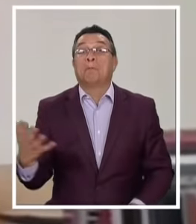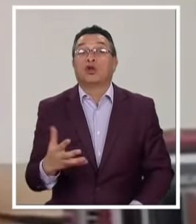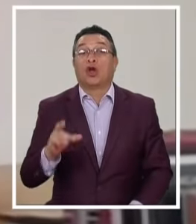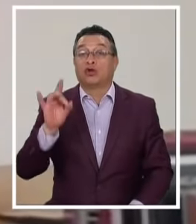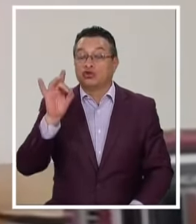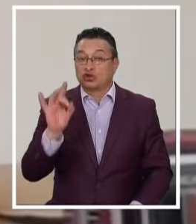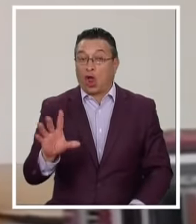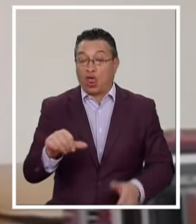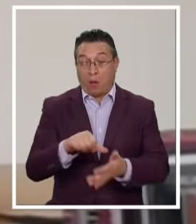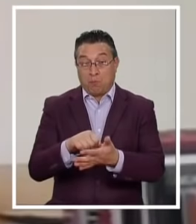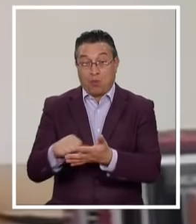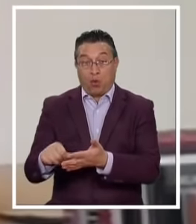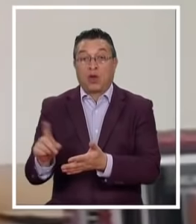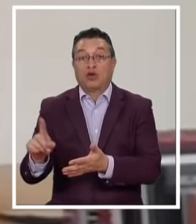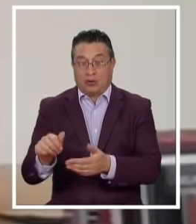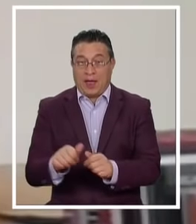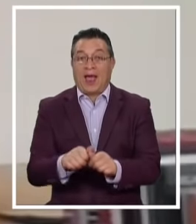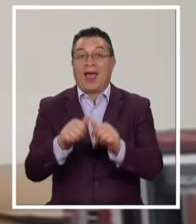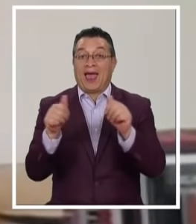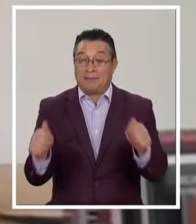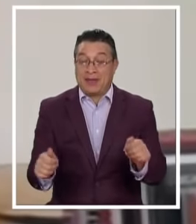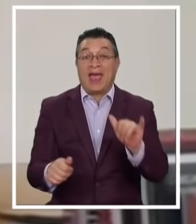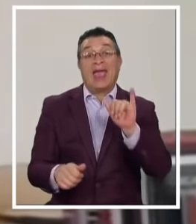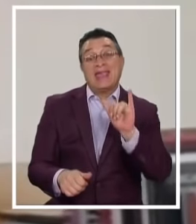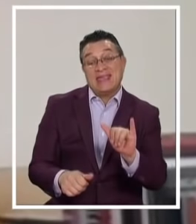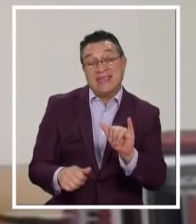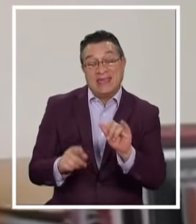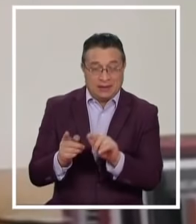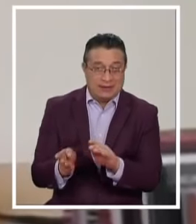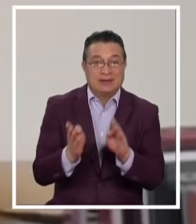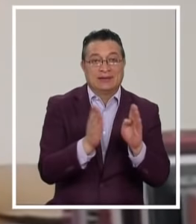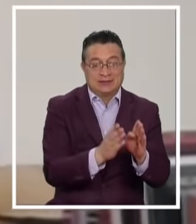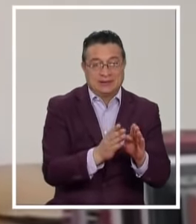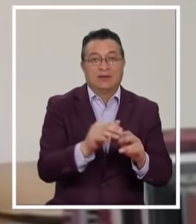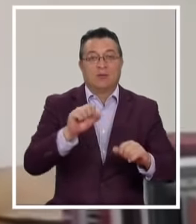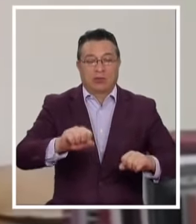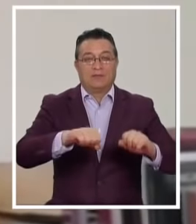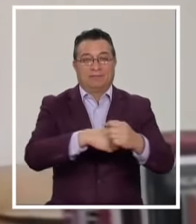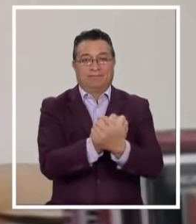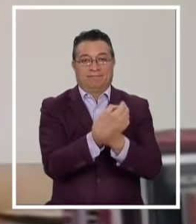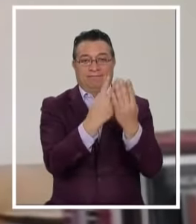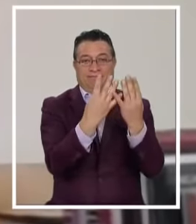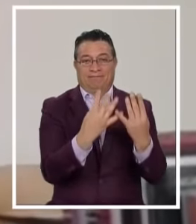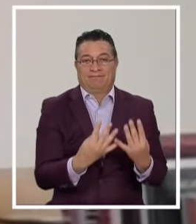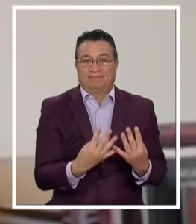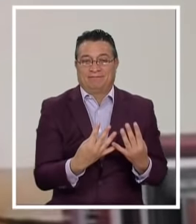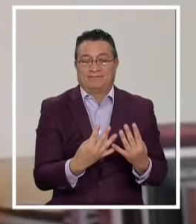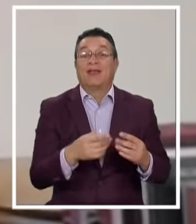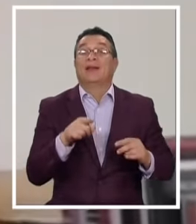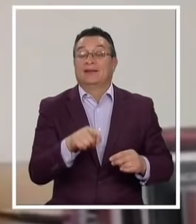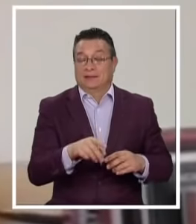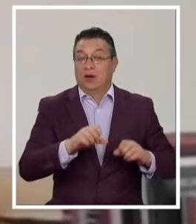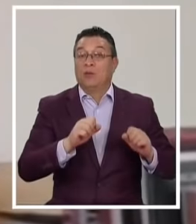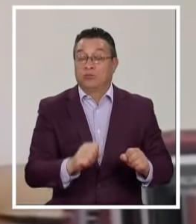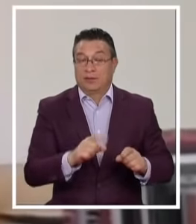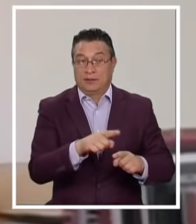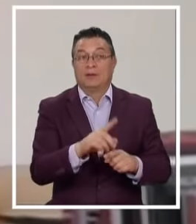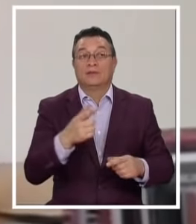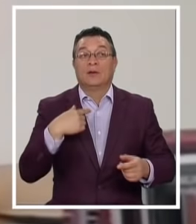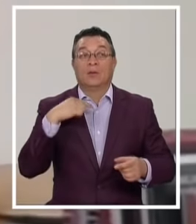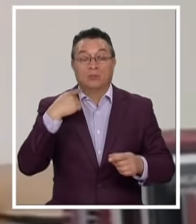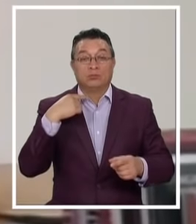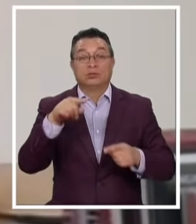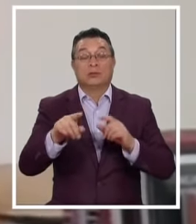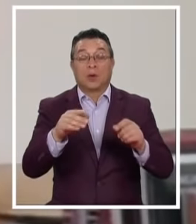solo La pena de multa Sino que la pena de multa Y Una pena Privativa de libertad Una pena privativa De libertad Que en el caso De las